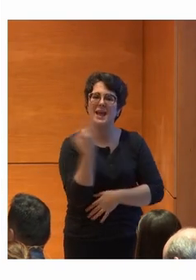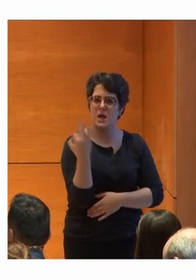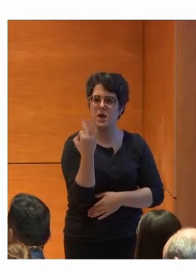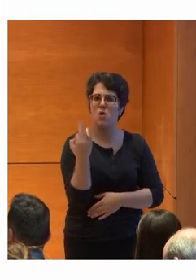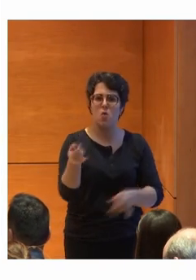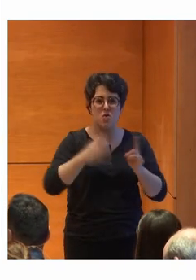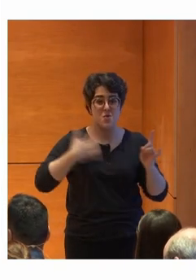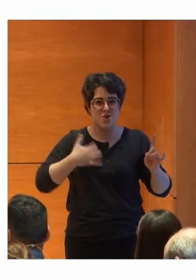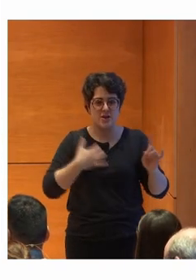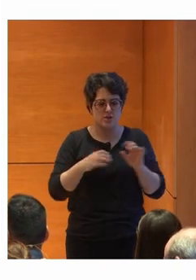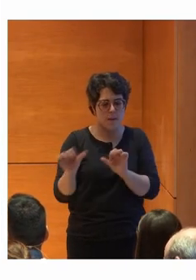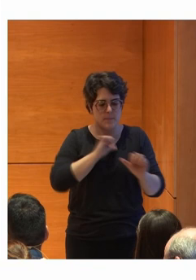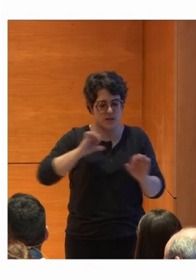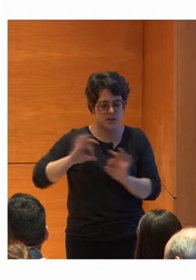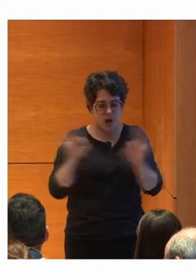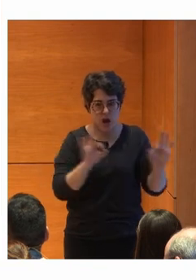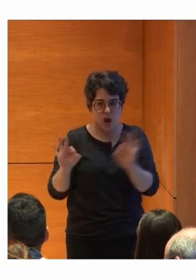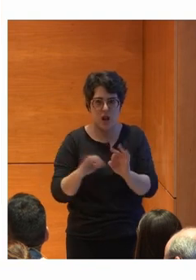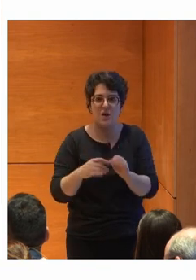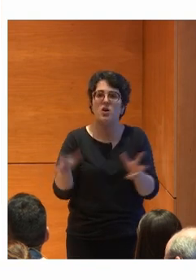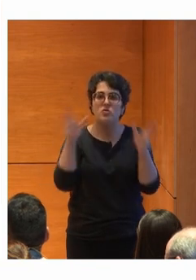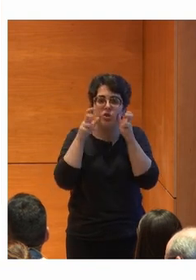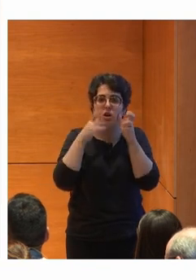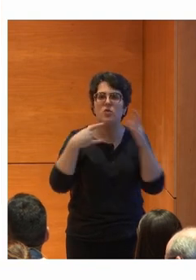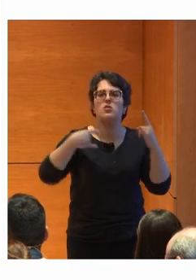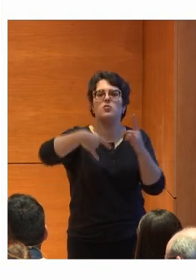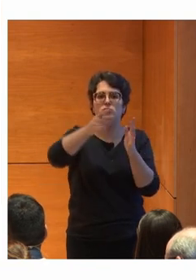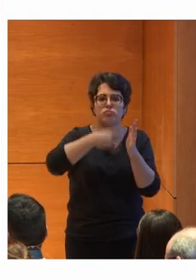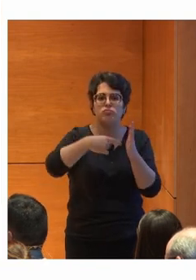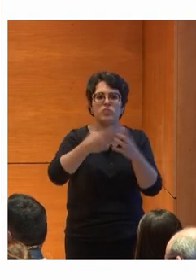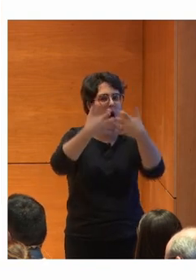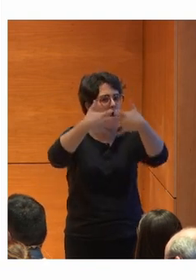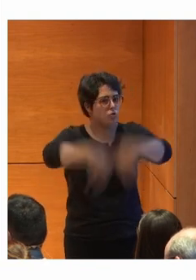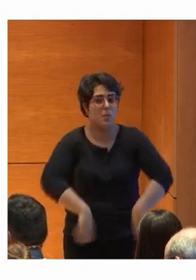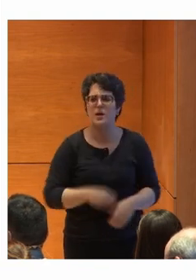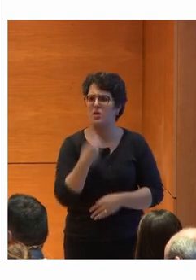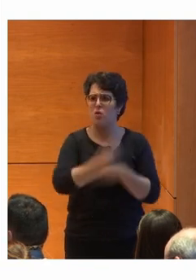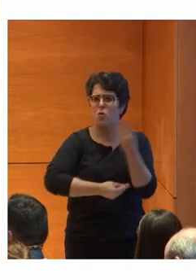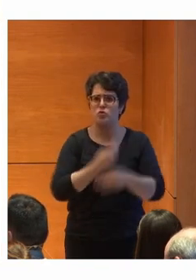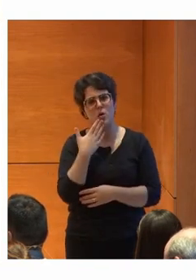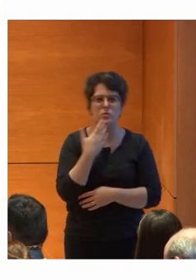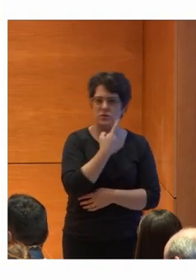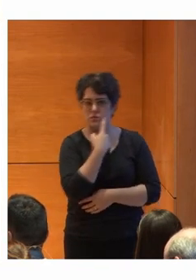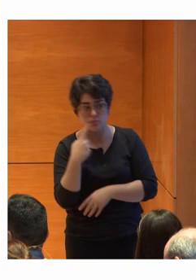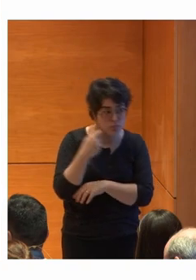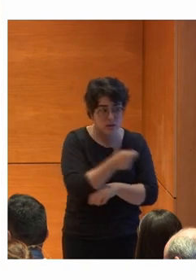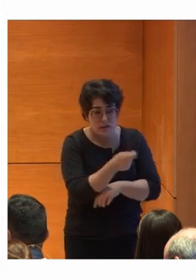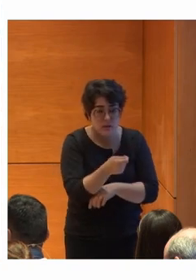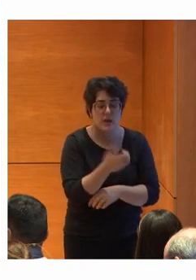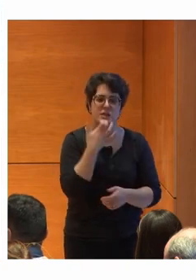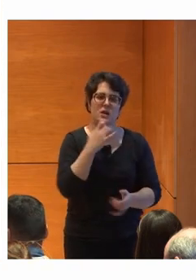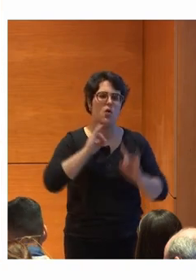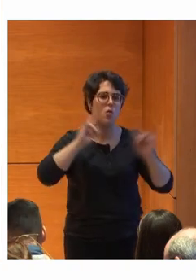molestos. Los sonidos se escanean y filtran sin que el usuario haga nada, actuando como un guardián ante ruidos estresantes.